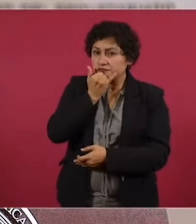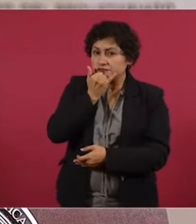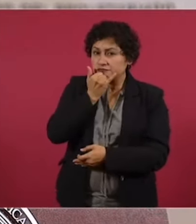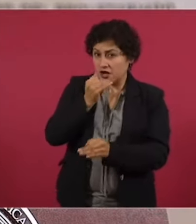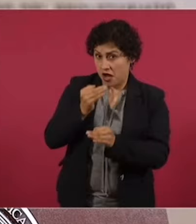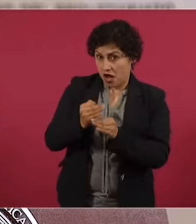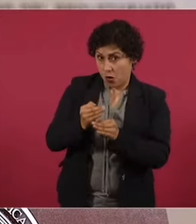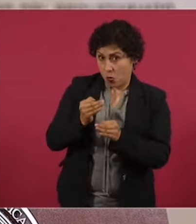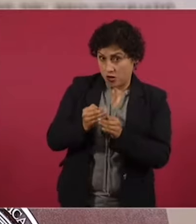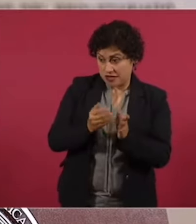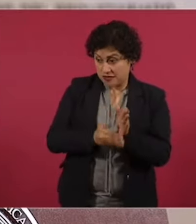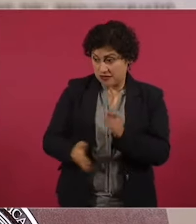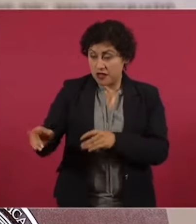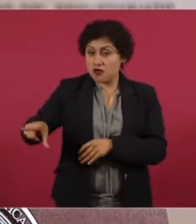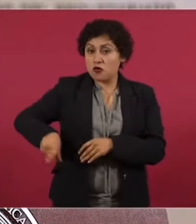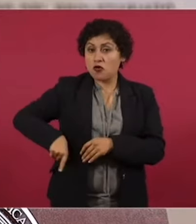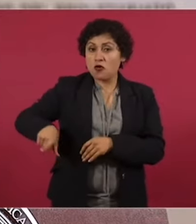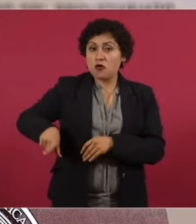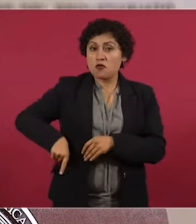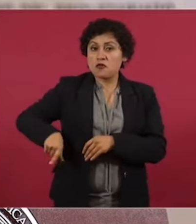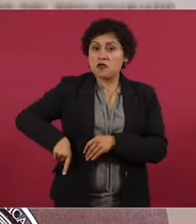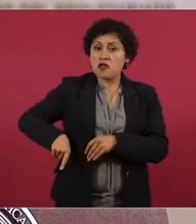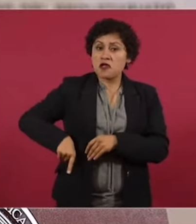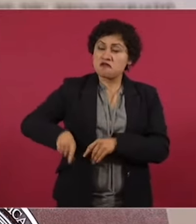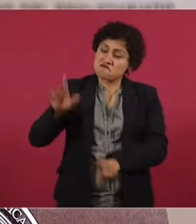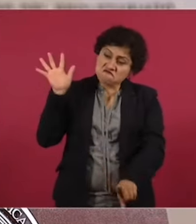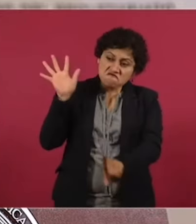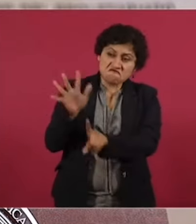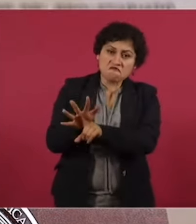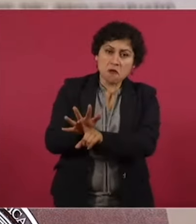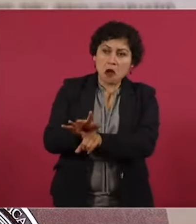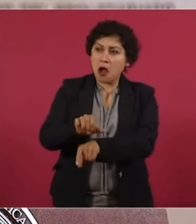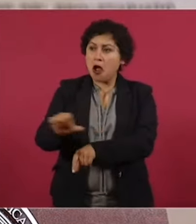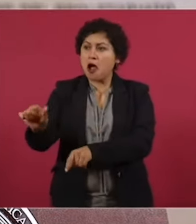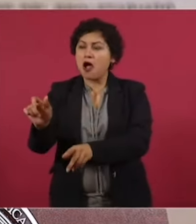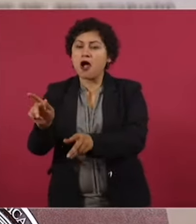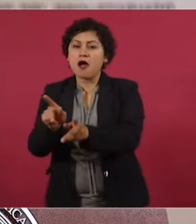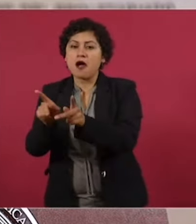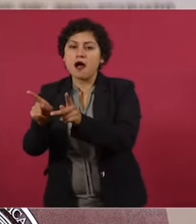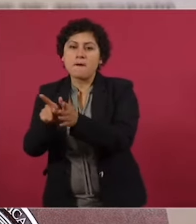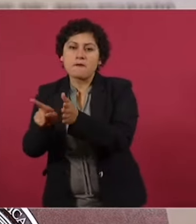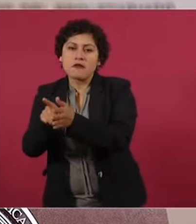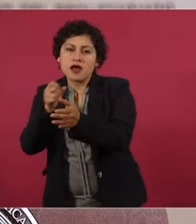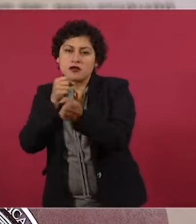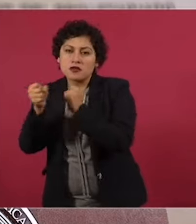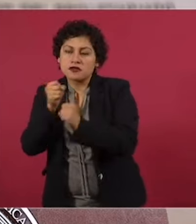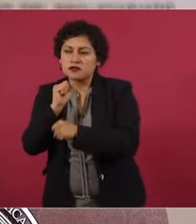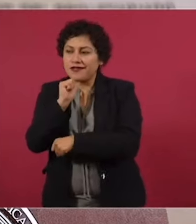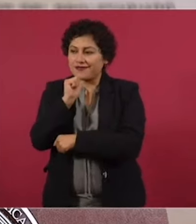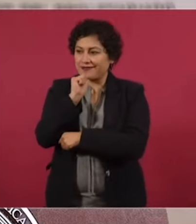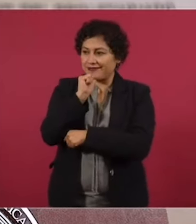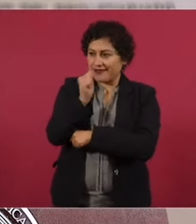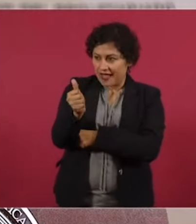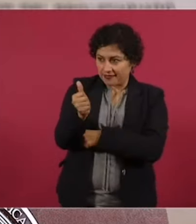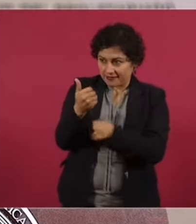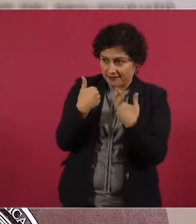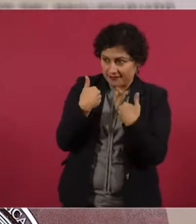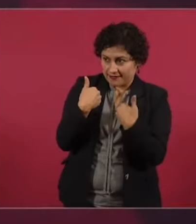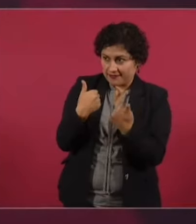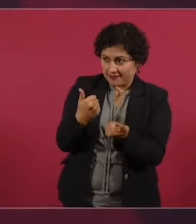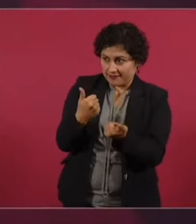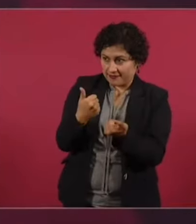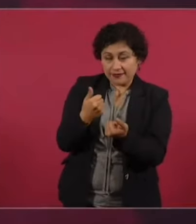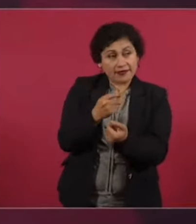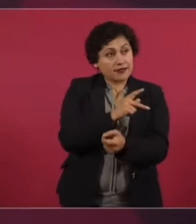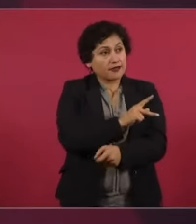contra los periodistas de parte del gobierno federal, se lo decimos fuerte y claro, que se escuche fuerte